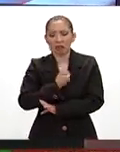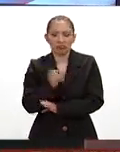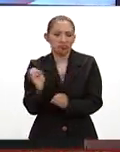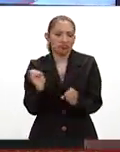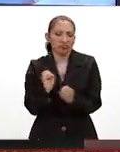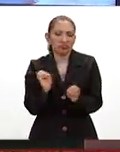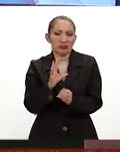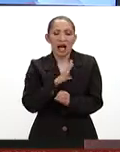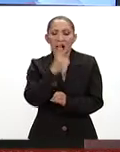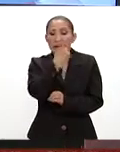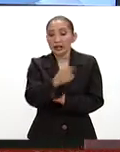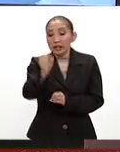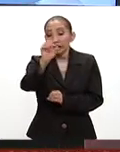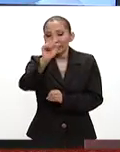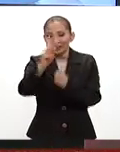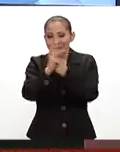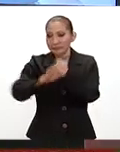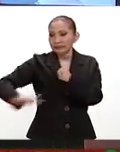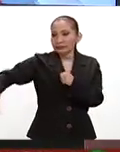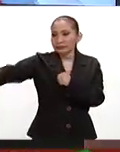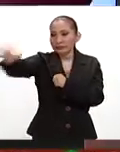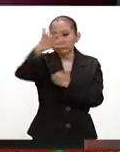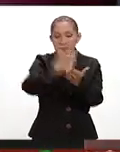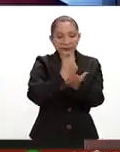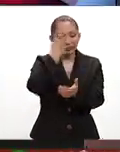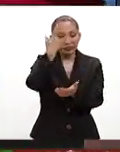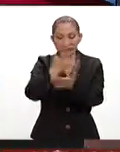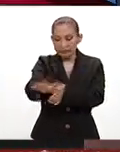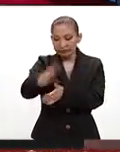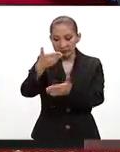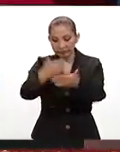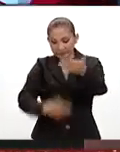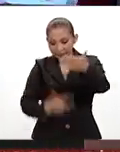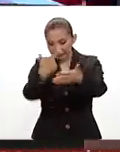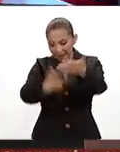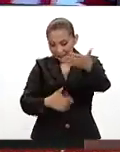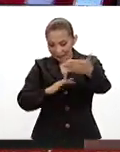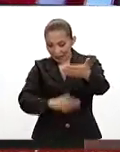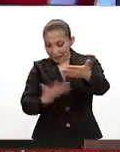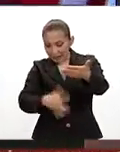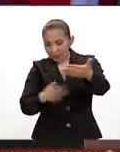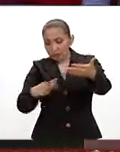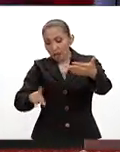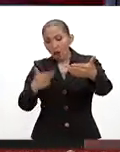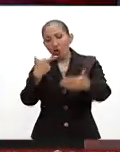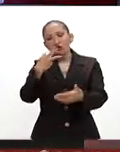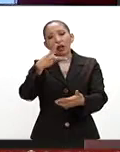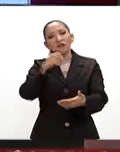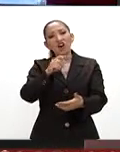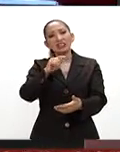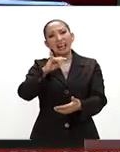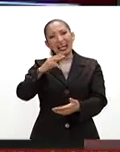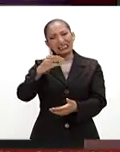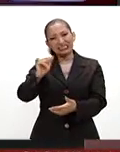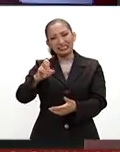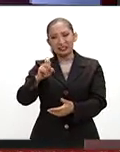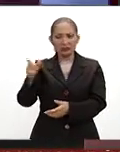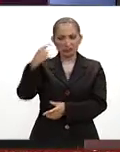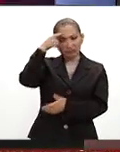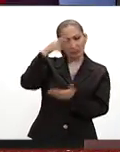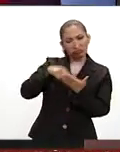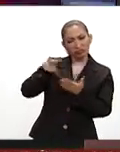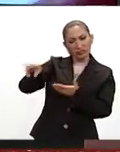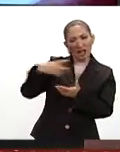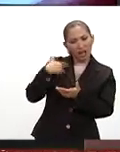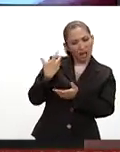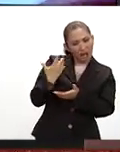si hay 160 países consigues estar dentro de los 10 primeros lugares, pero en el caso de Gustavo Sánchez, que se estaba especulando que